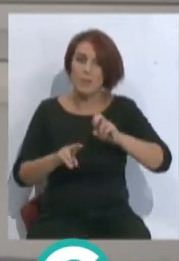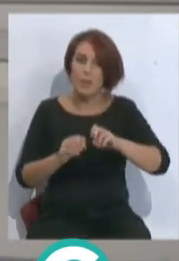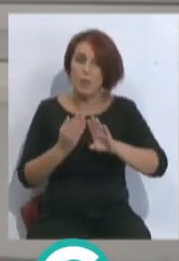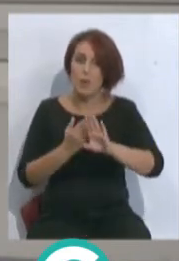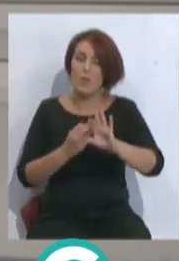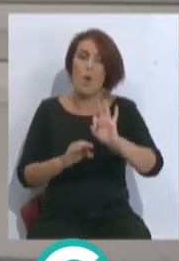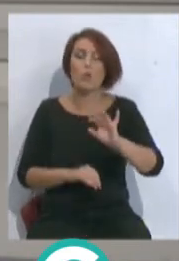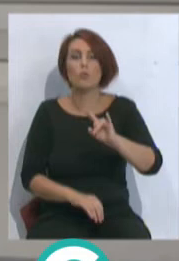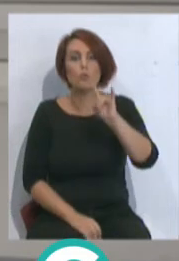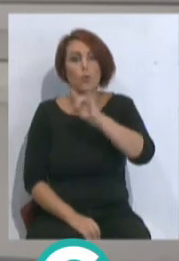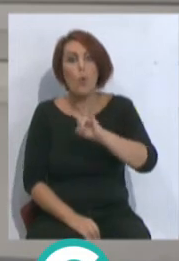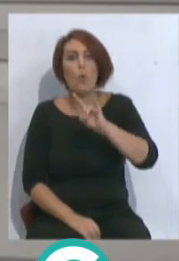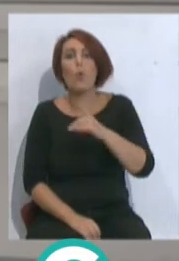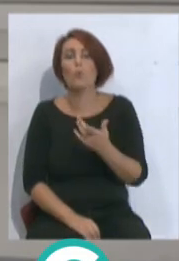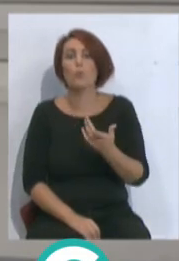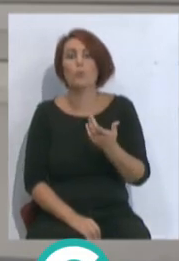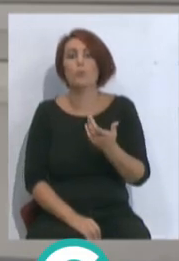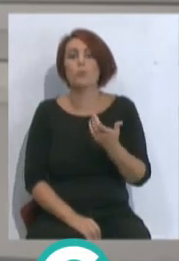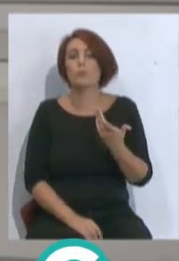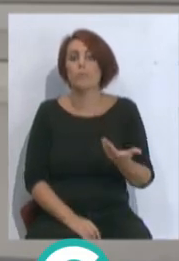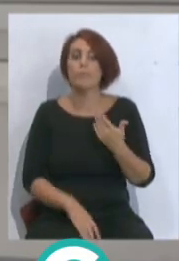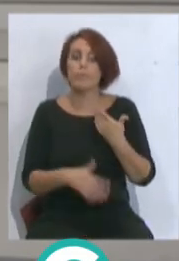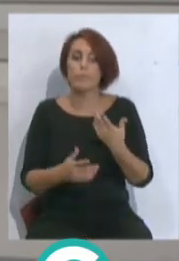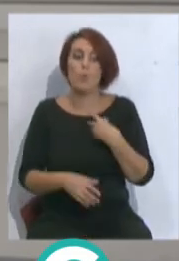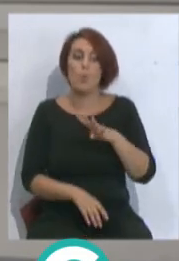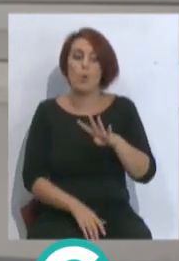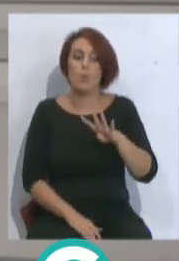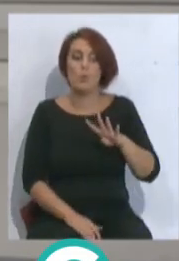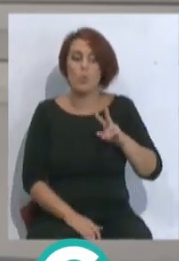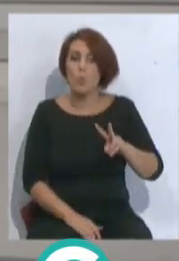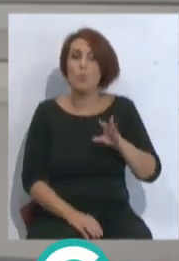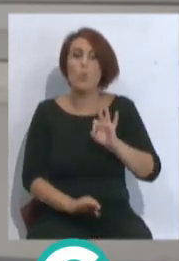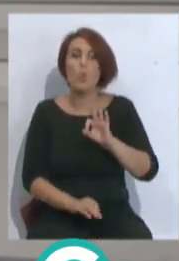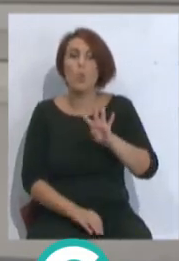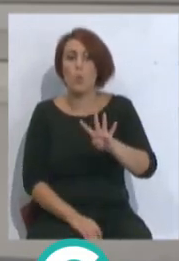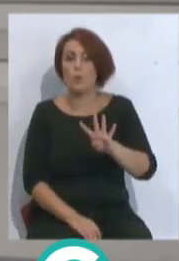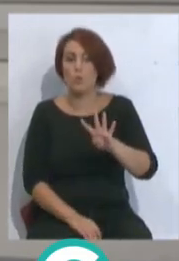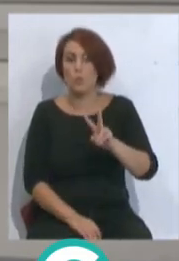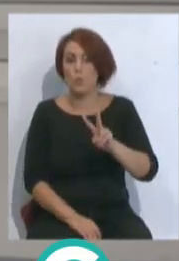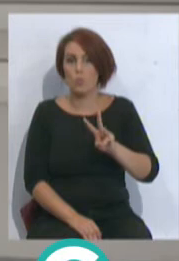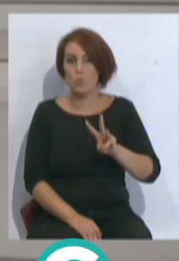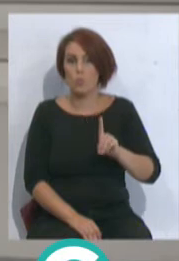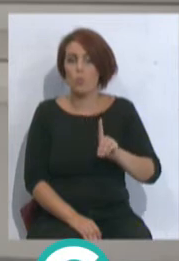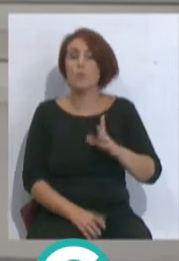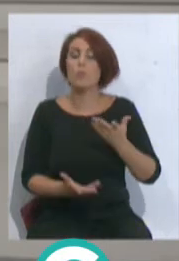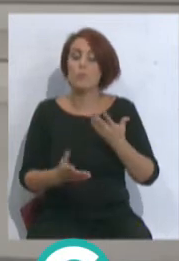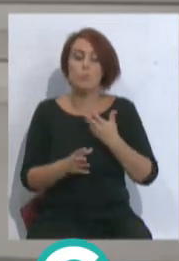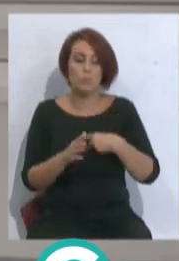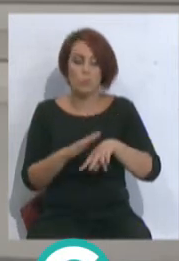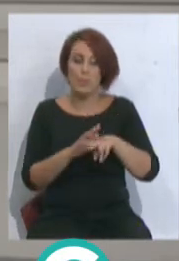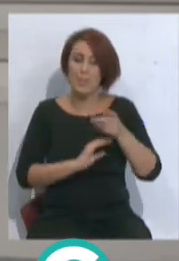o el Choco Lozano, entonces luego juegas un 4-4-2, juegas un 4-2-3-1, no, entonces el futbolista un poco